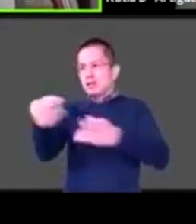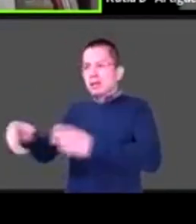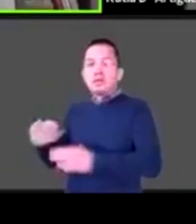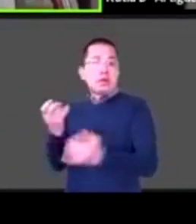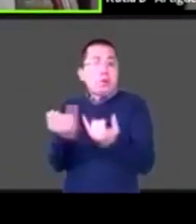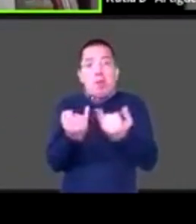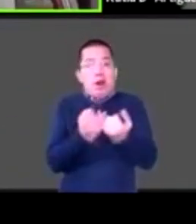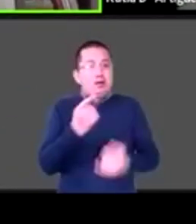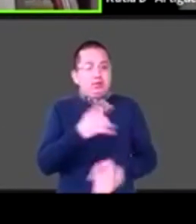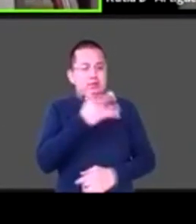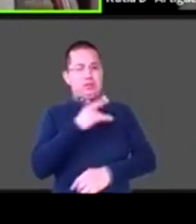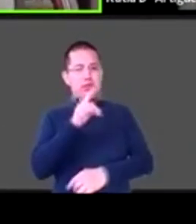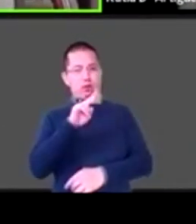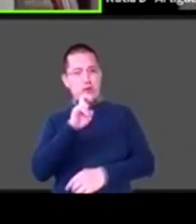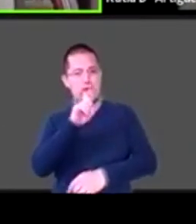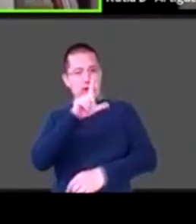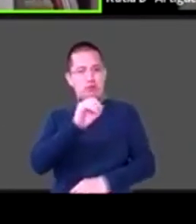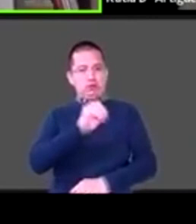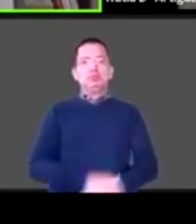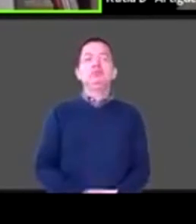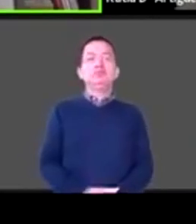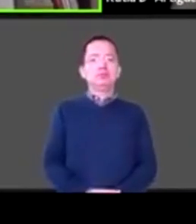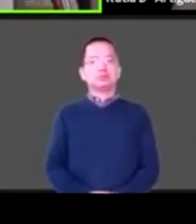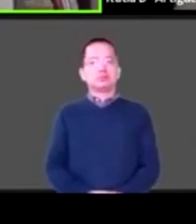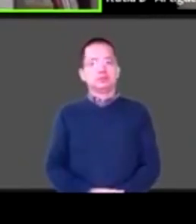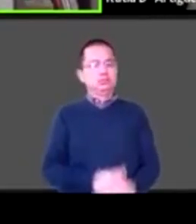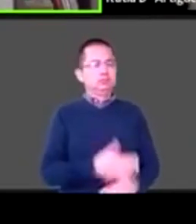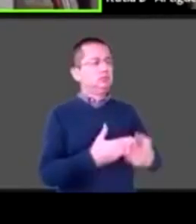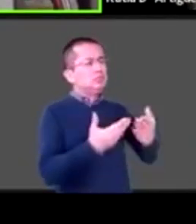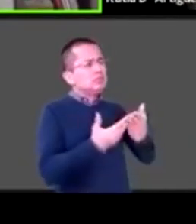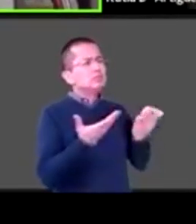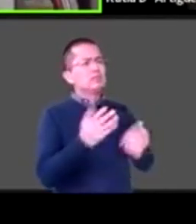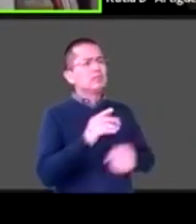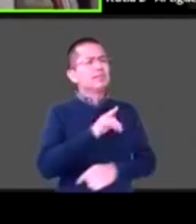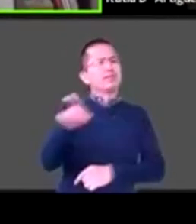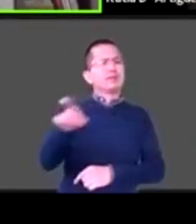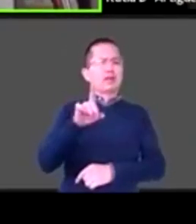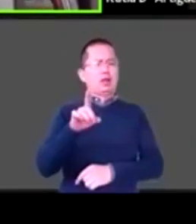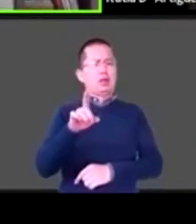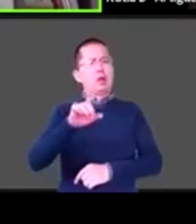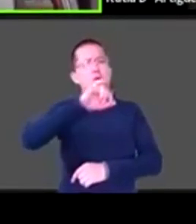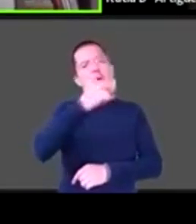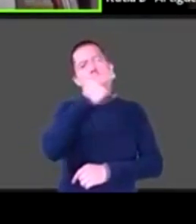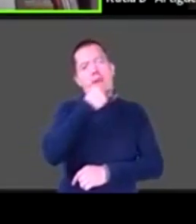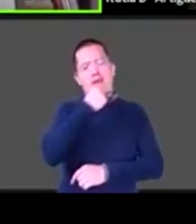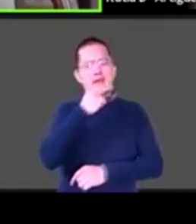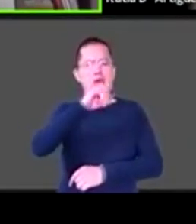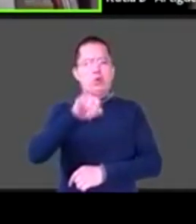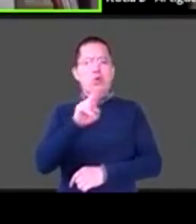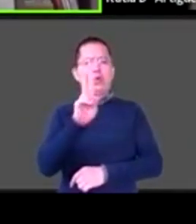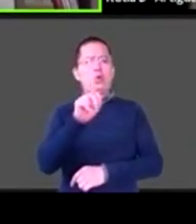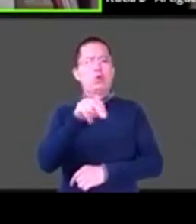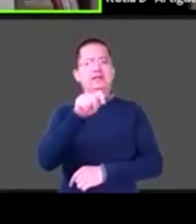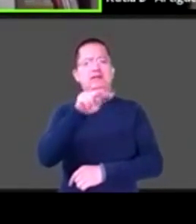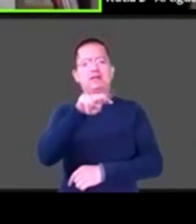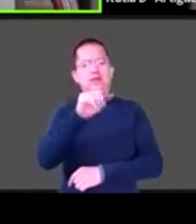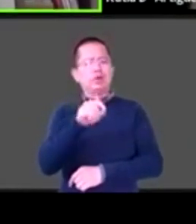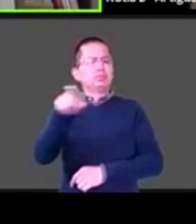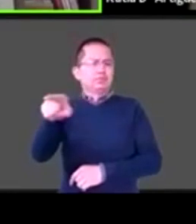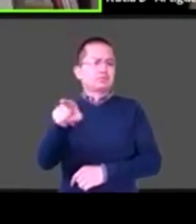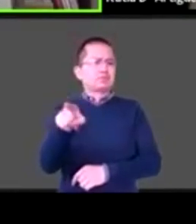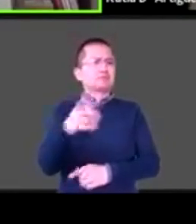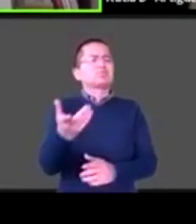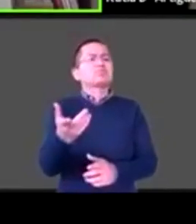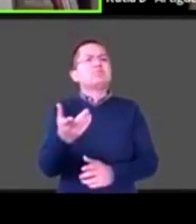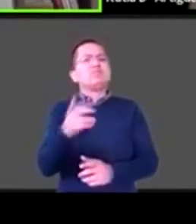vuelvo con Juventino, porque aquí tenemos gente que nos pregunta, ¿cuáles son las aplicaciones que tú recomendarías para trabajar con unas